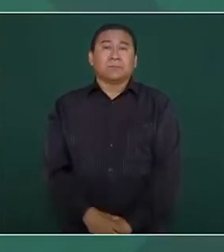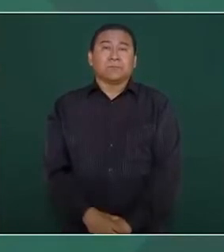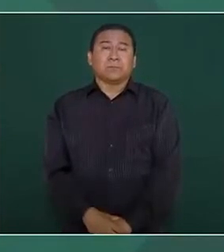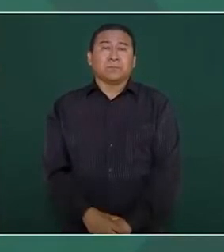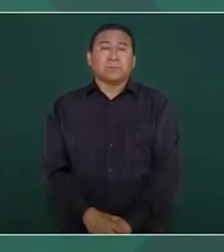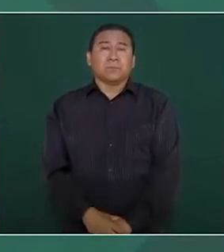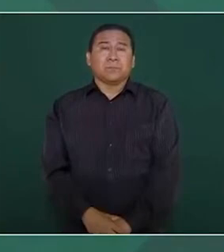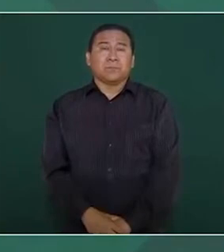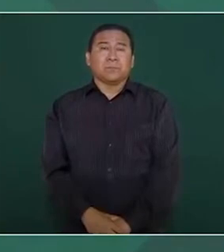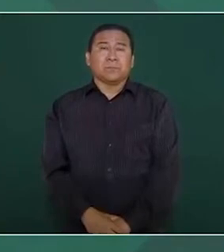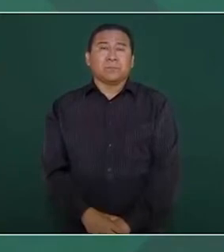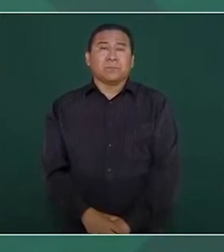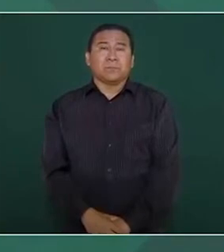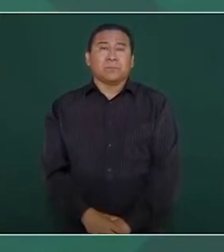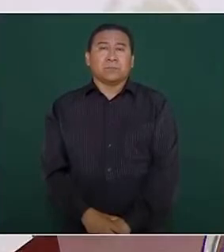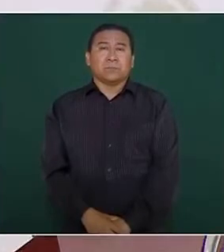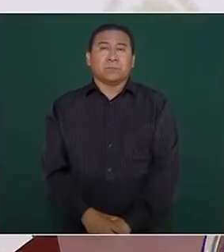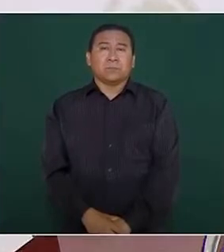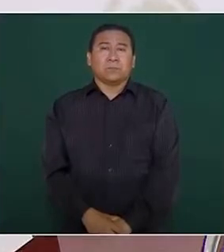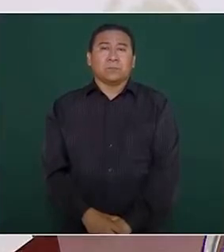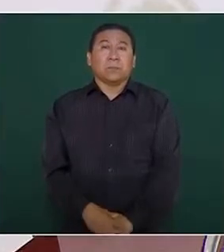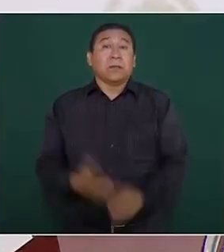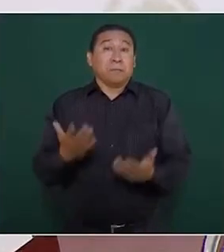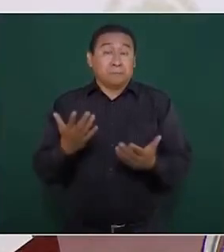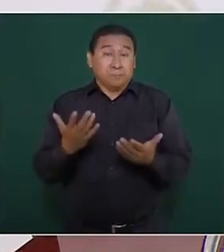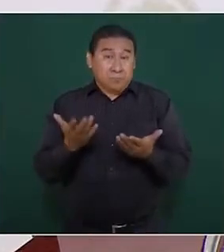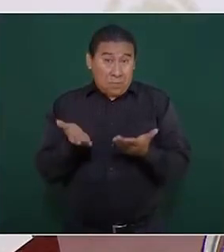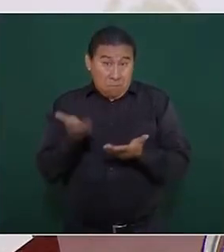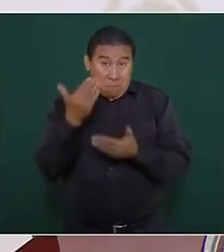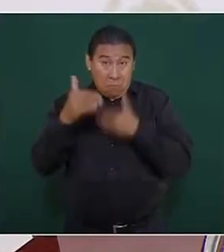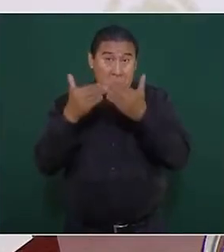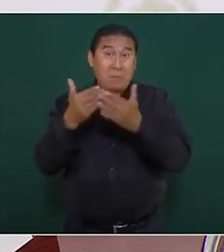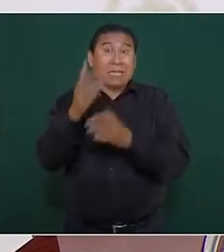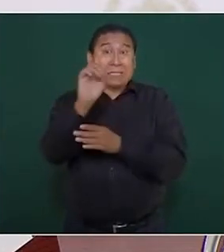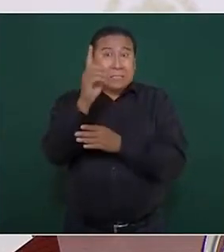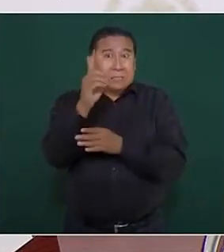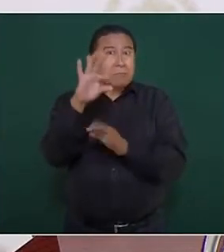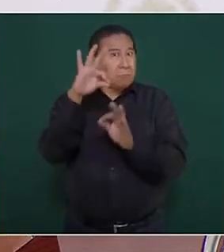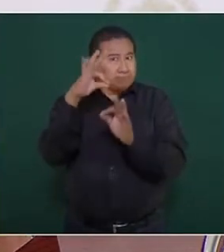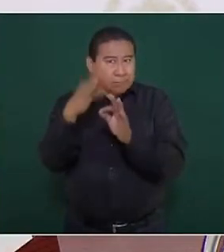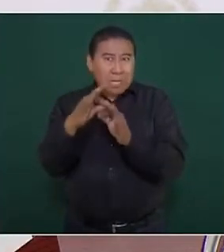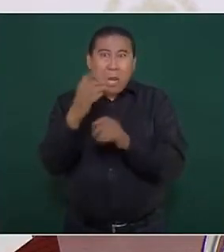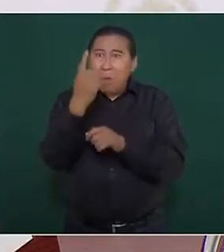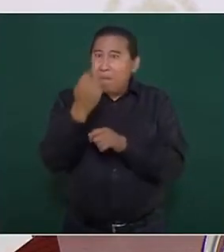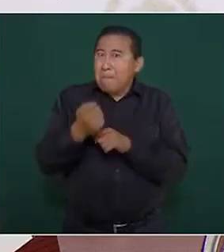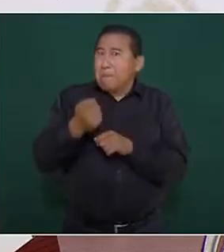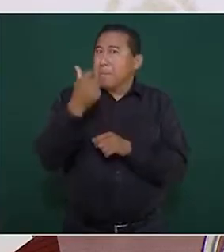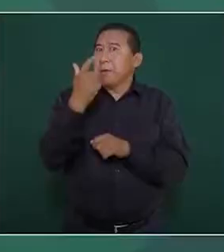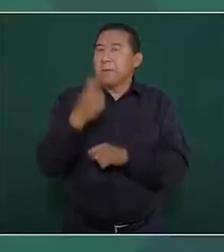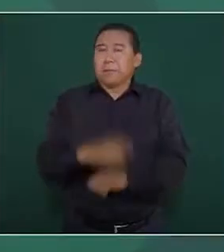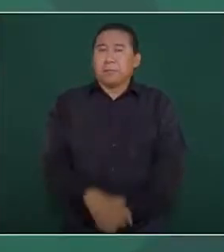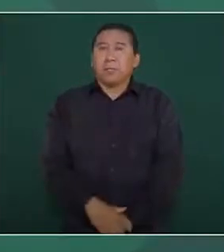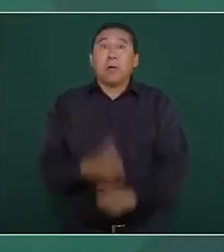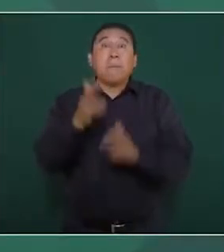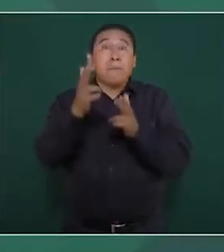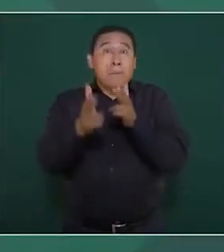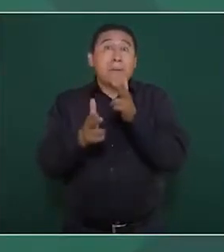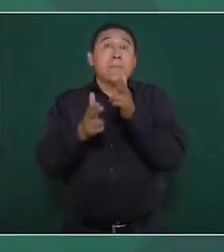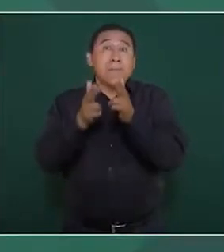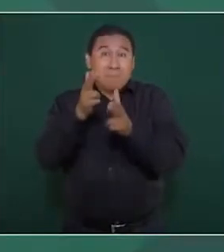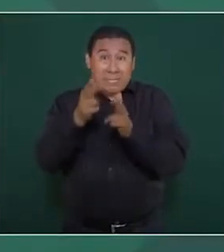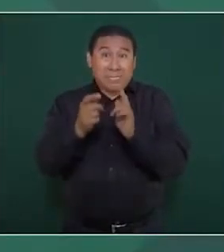también para diciembre los primeros trenes